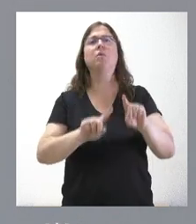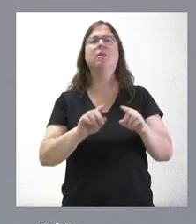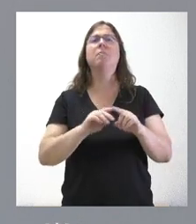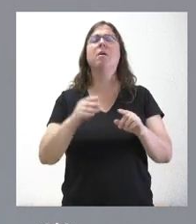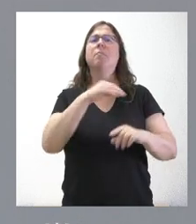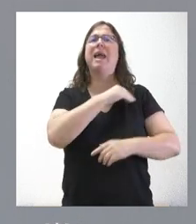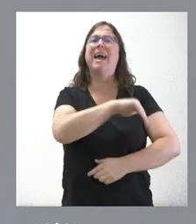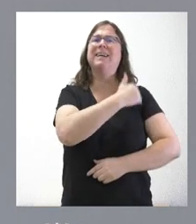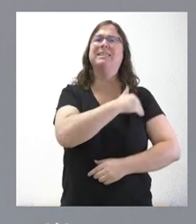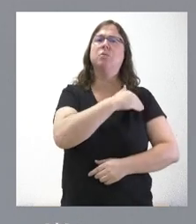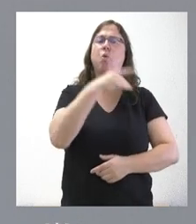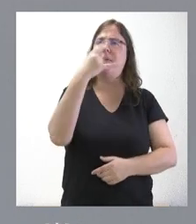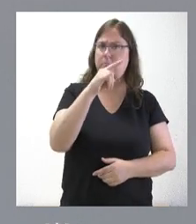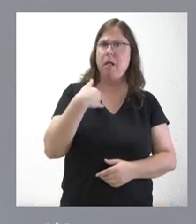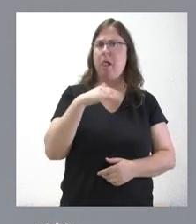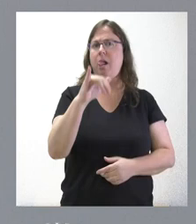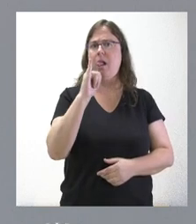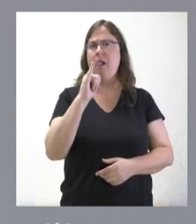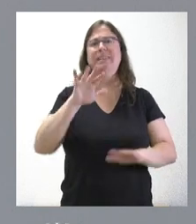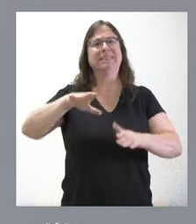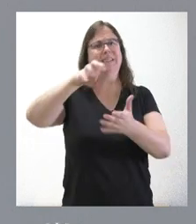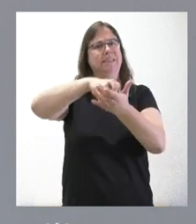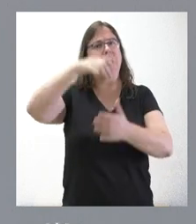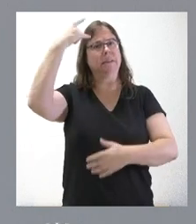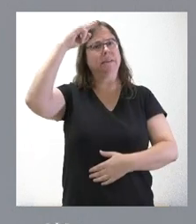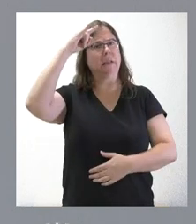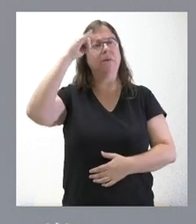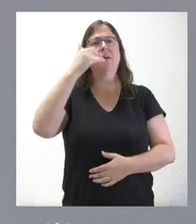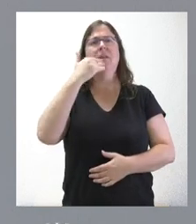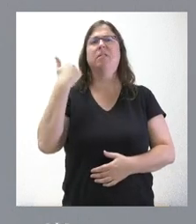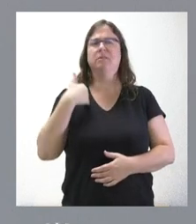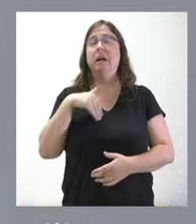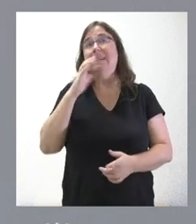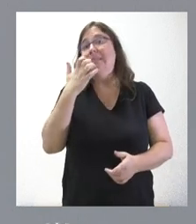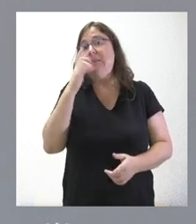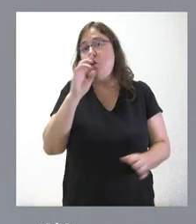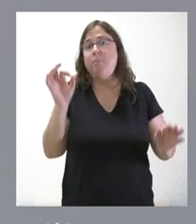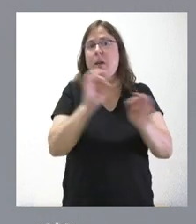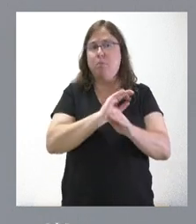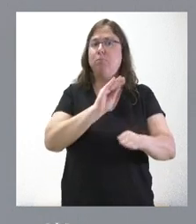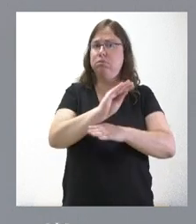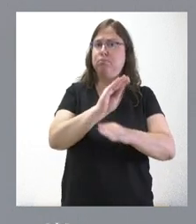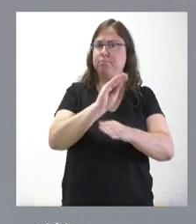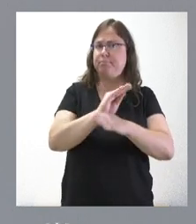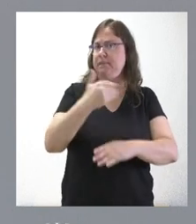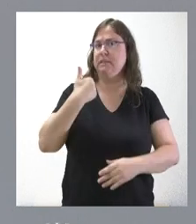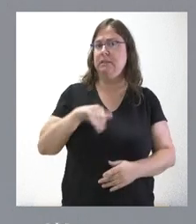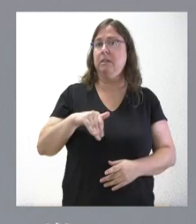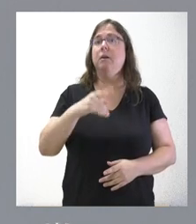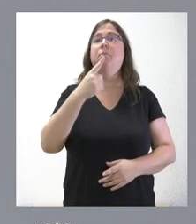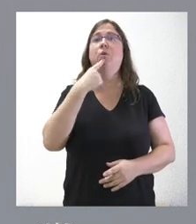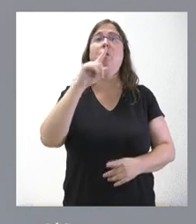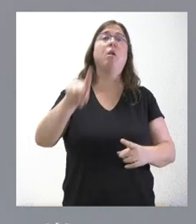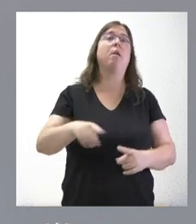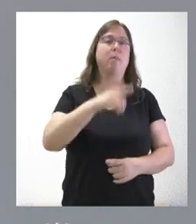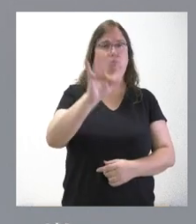Taurumaquia. Esta escuela ya existe, está en Salamanca, y si no me equivoco ya veníamos dando subvenciones a la misma, pero se lo puedo confirmar a